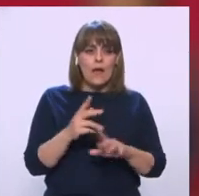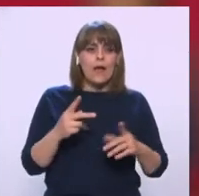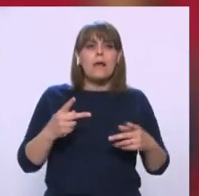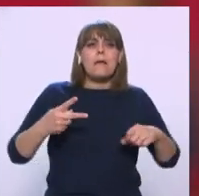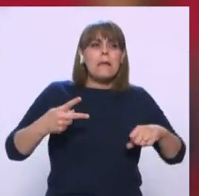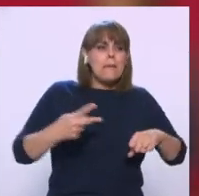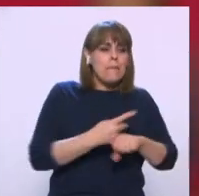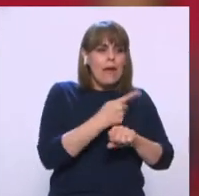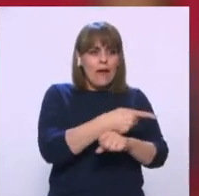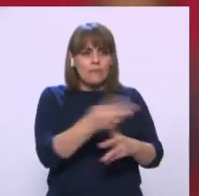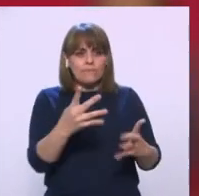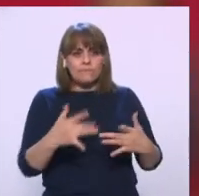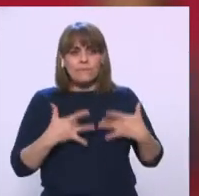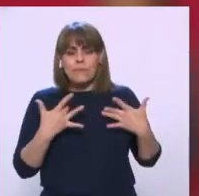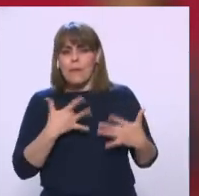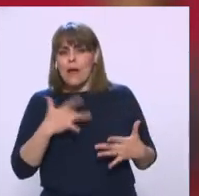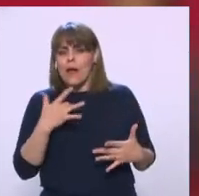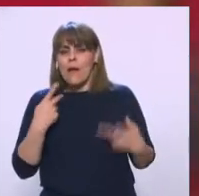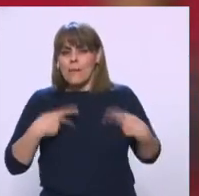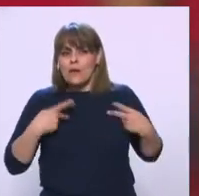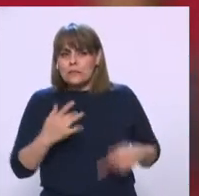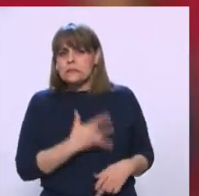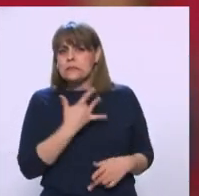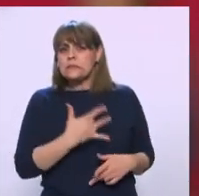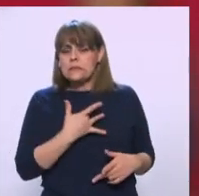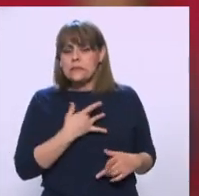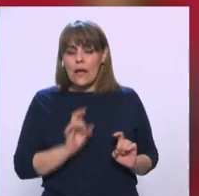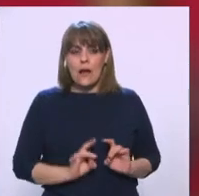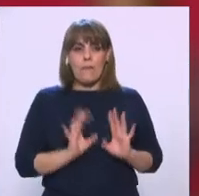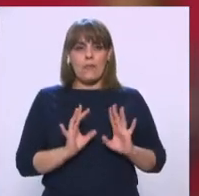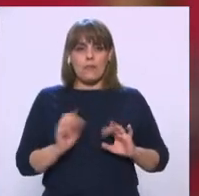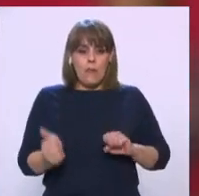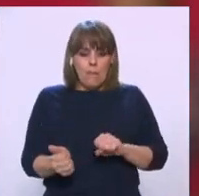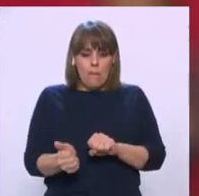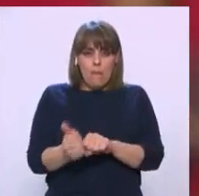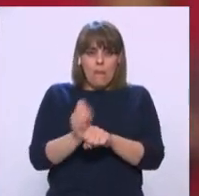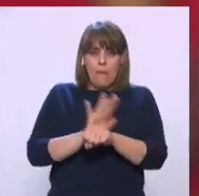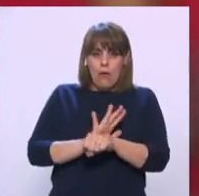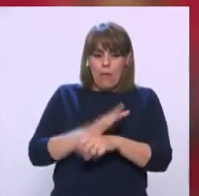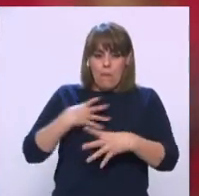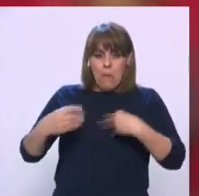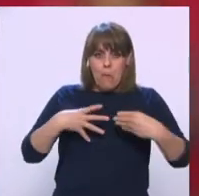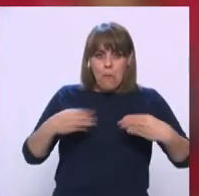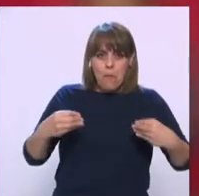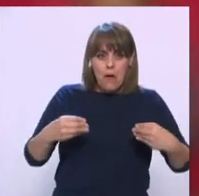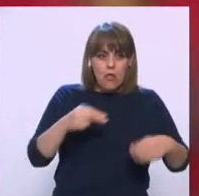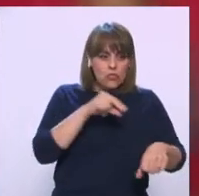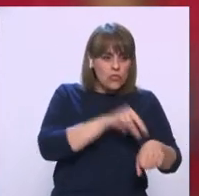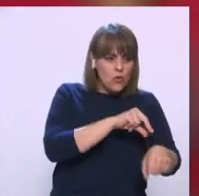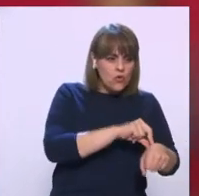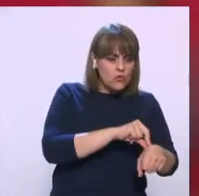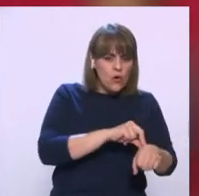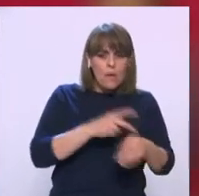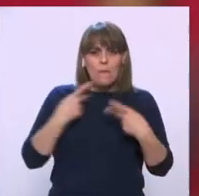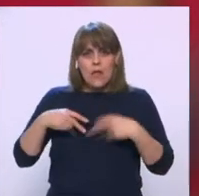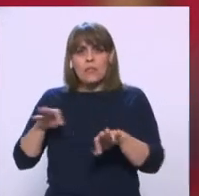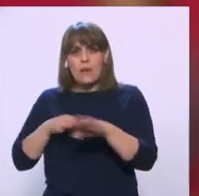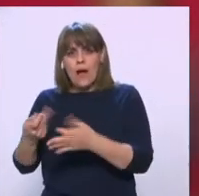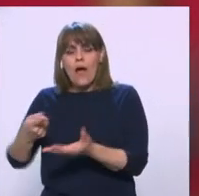producen, se nos presenta la pandemia y los médicos y todos los trabajadores del sector salud